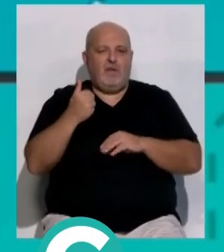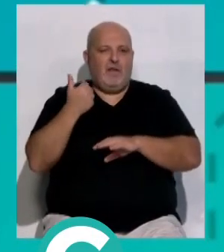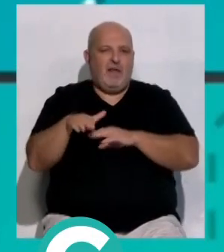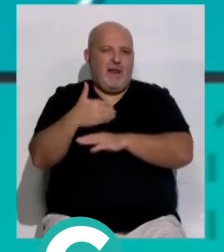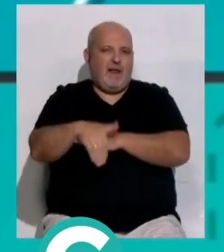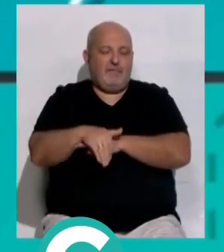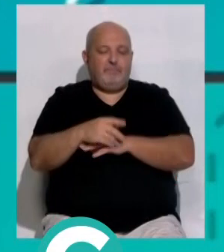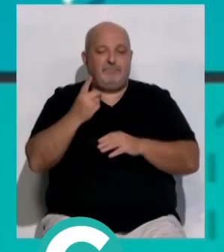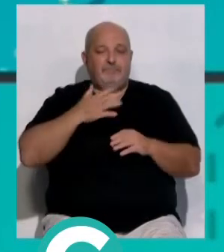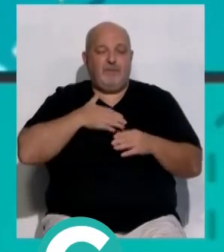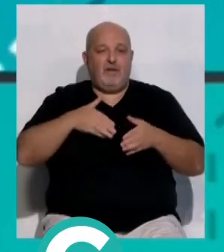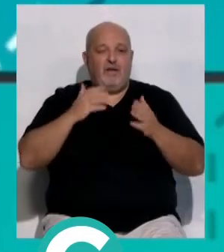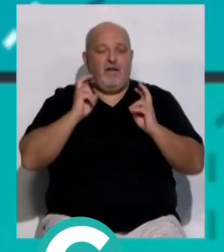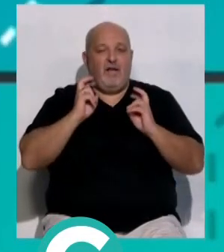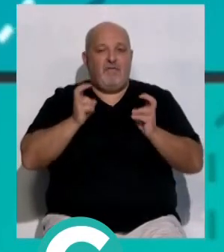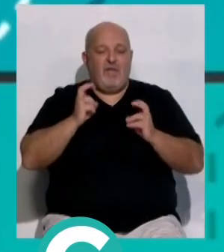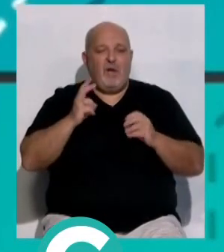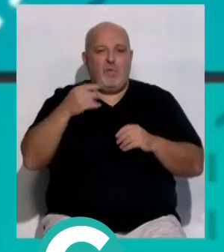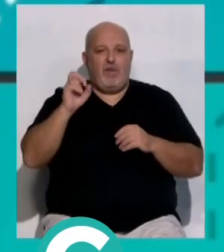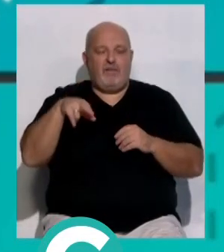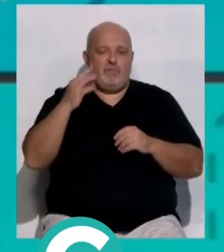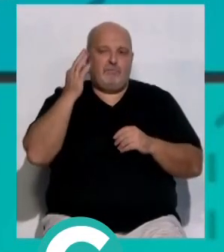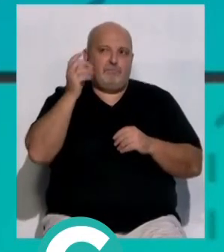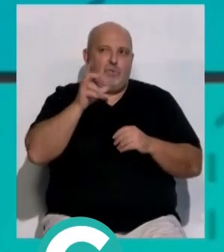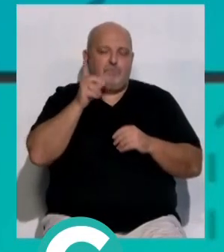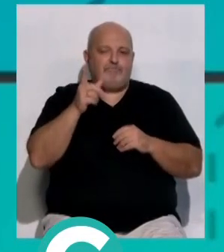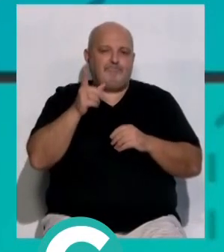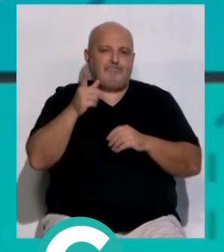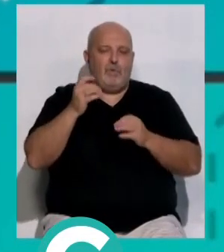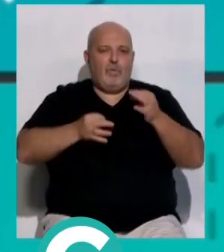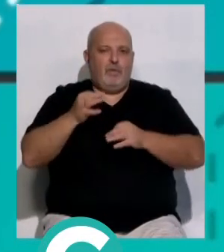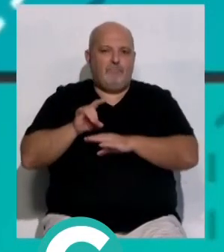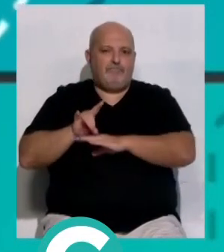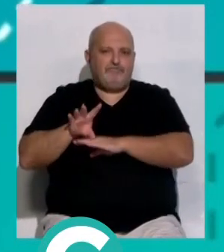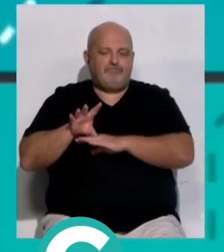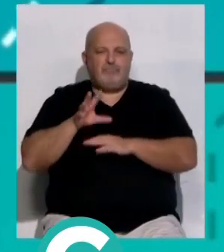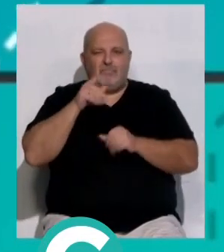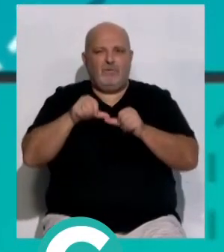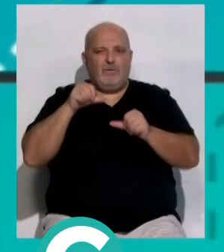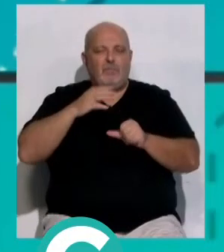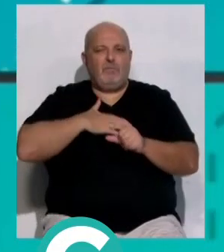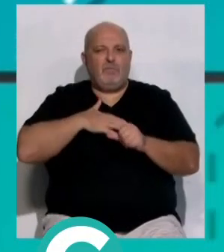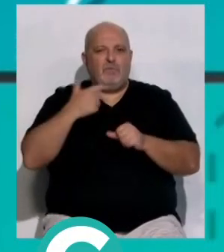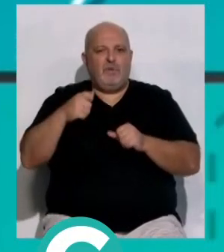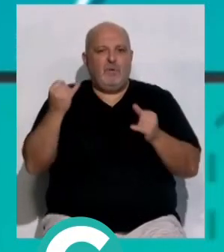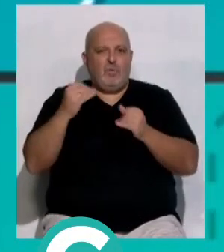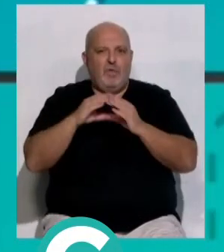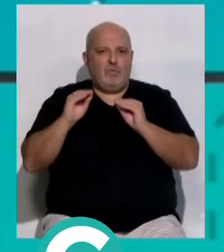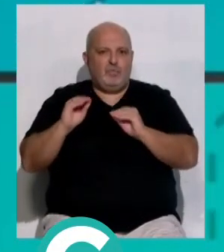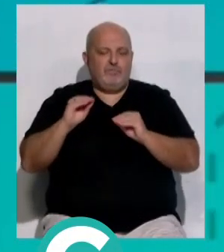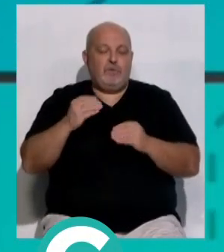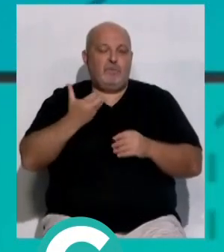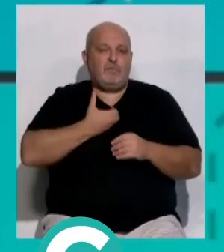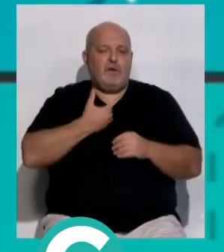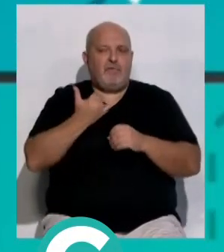calle. La vecina de la avenida de Guadalquivir tiene que abandonar por lo de judicial la vivienda donde se ha criado propiedad de la Junta de Andalucía.